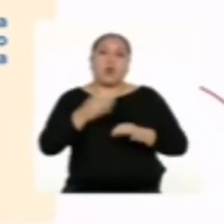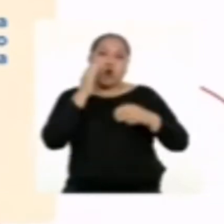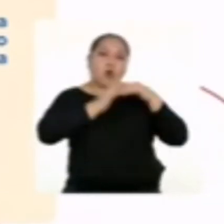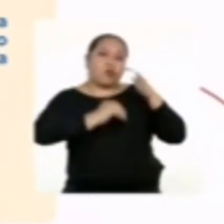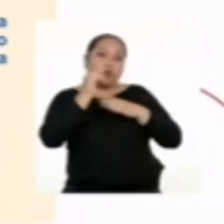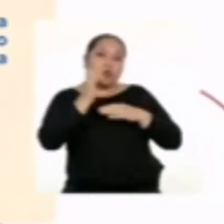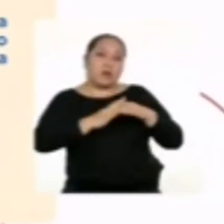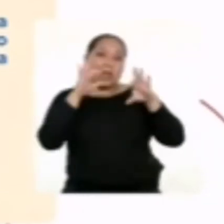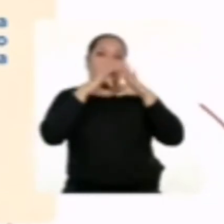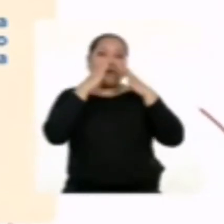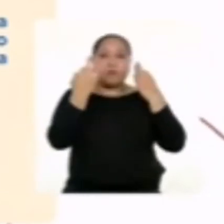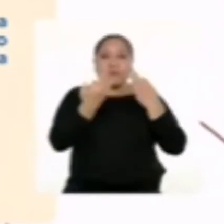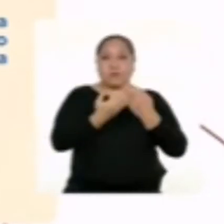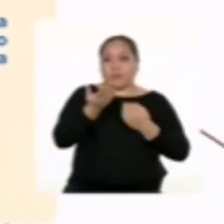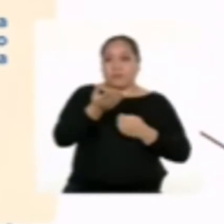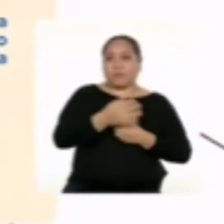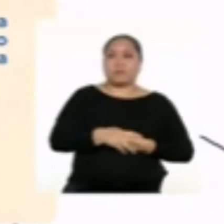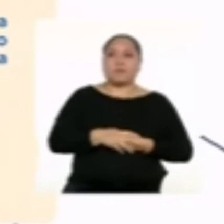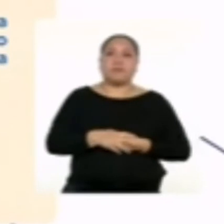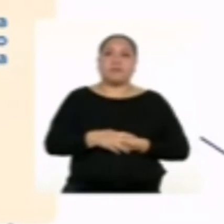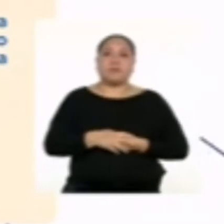reconstruir la historia de la familia.